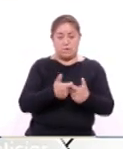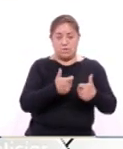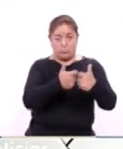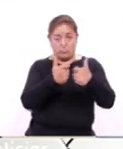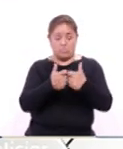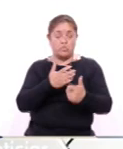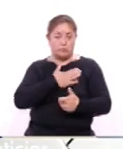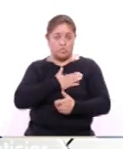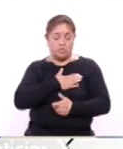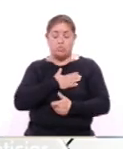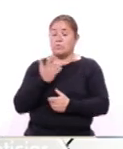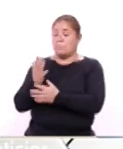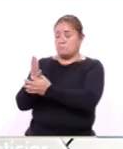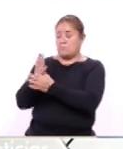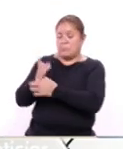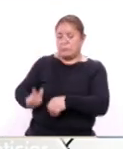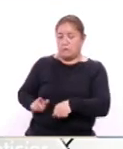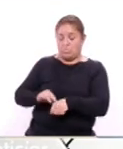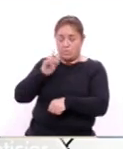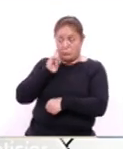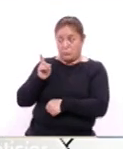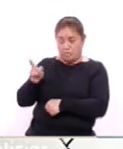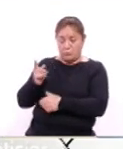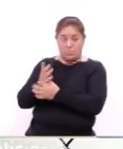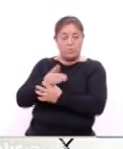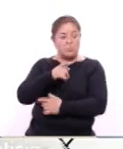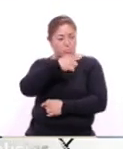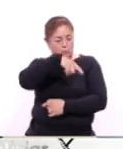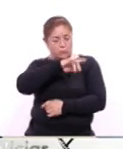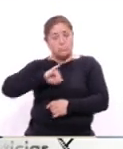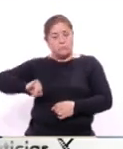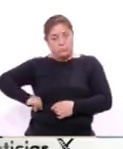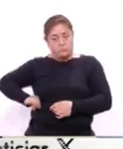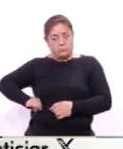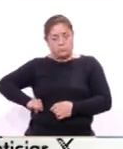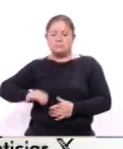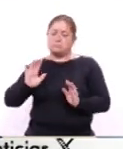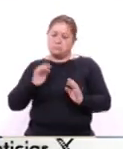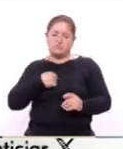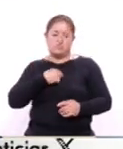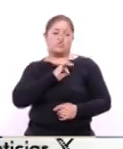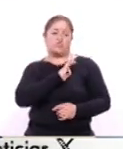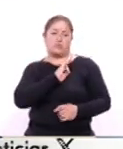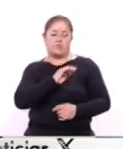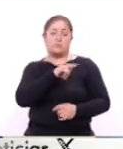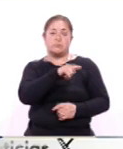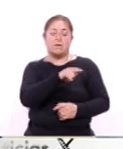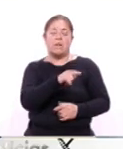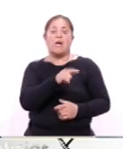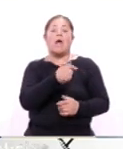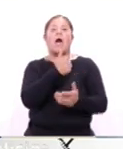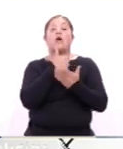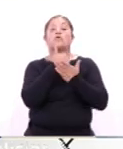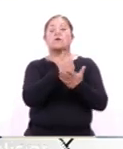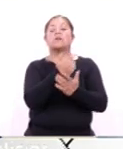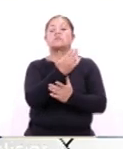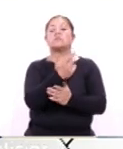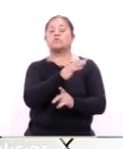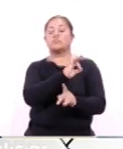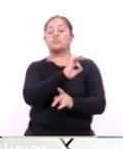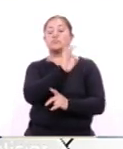y por instrucciones de la señora gobernadora. A todos los interesados les vamos a poder dar el subsidio del 50%